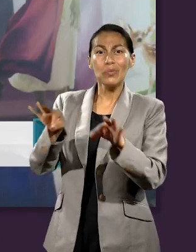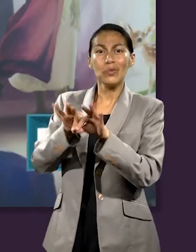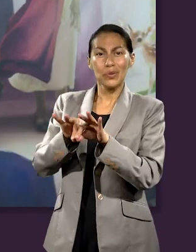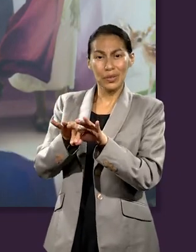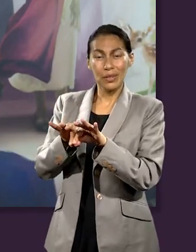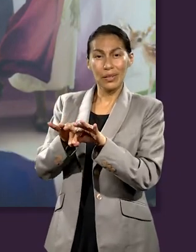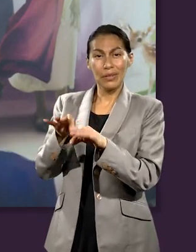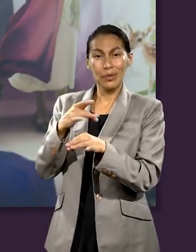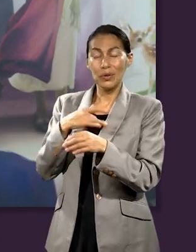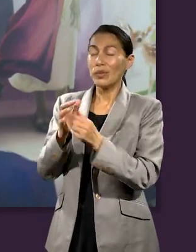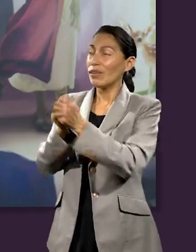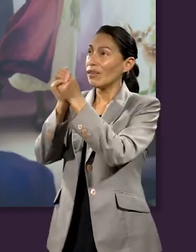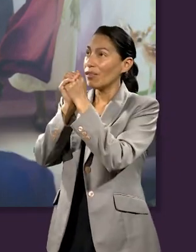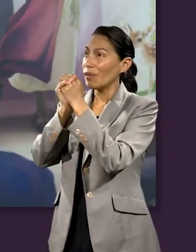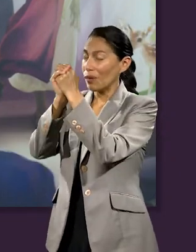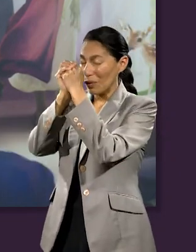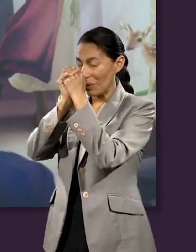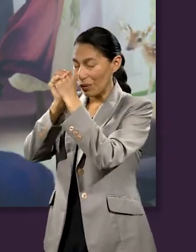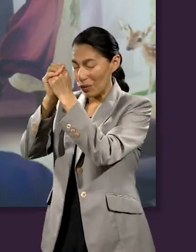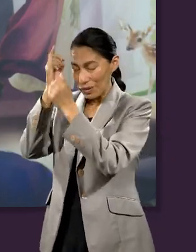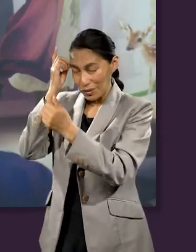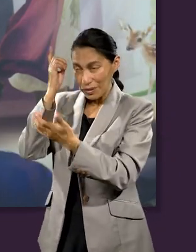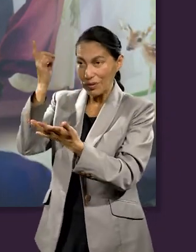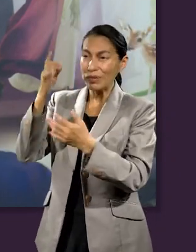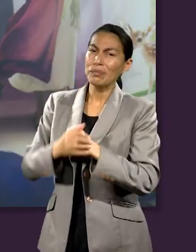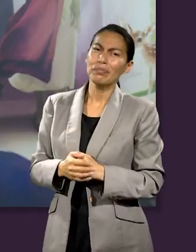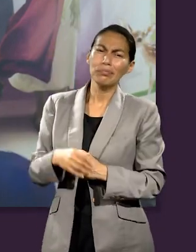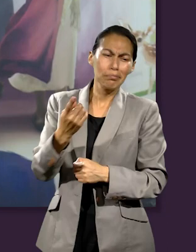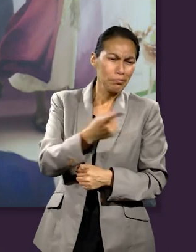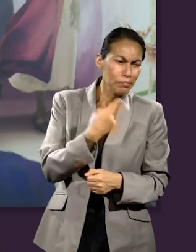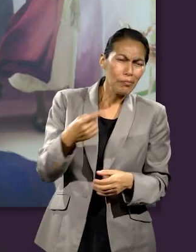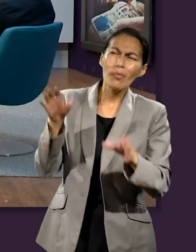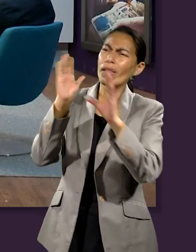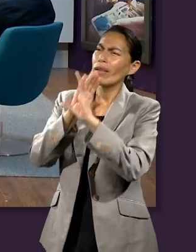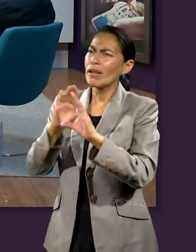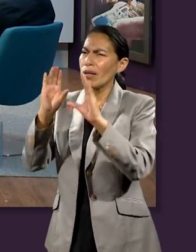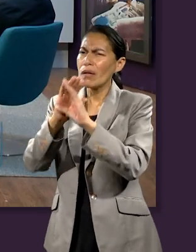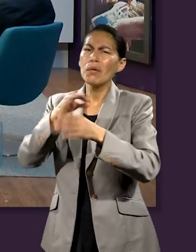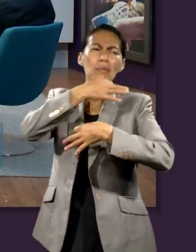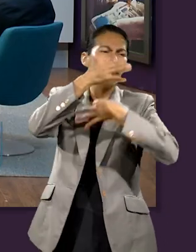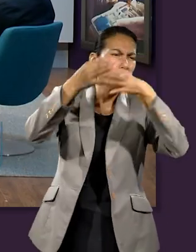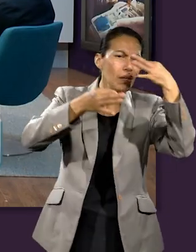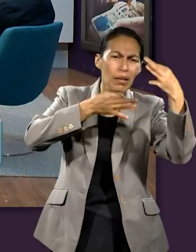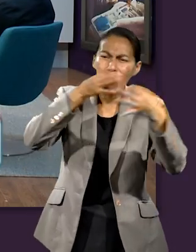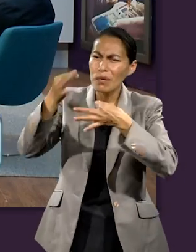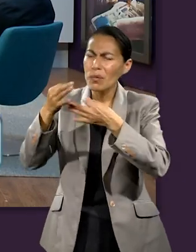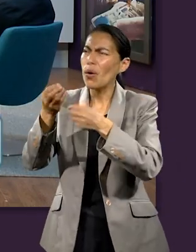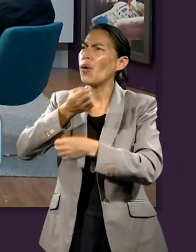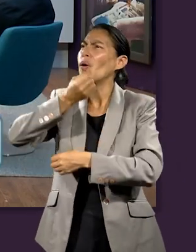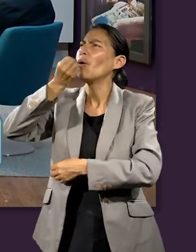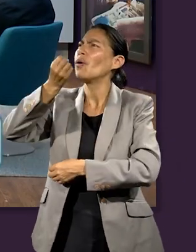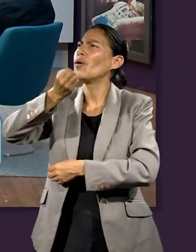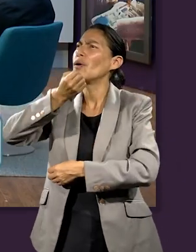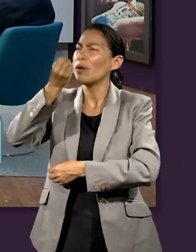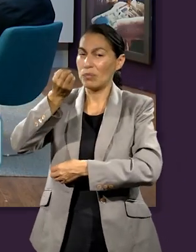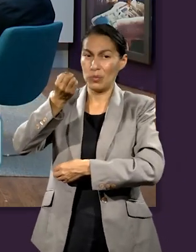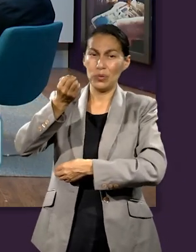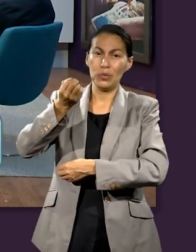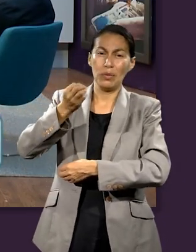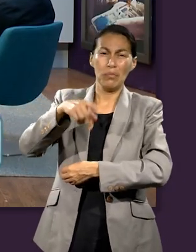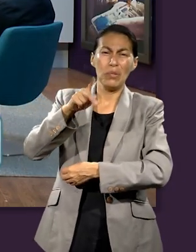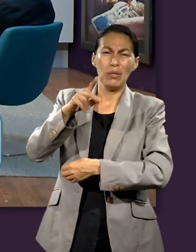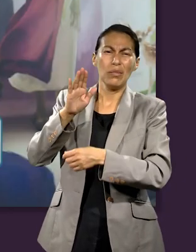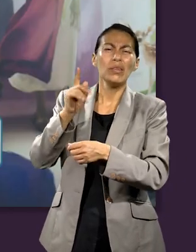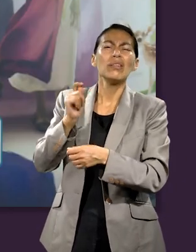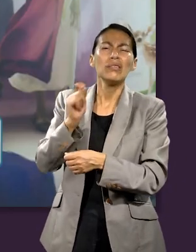de nuestra adoración hacia Dios. Nosotros podemos cantar, predicar, orar, pero ¿qué es ese